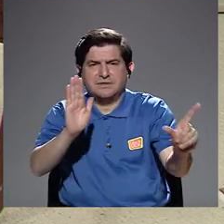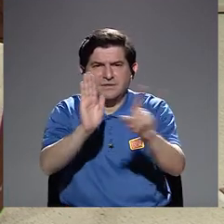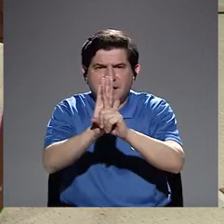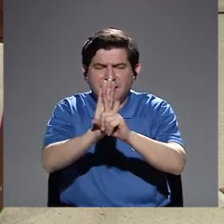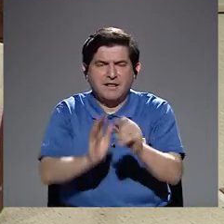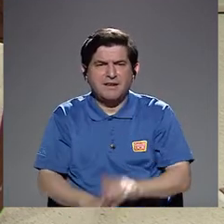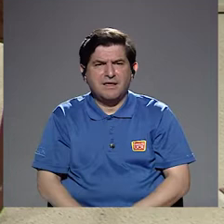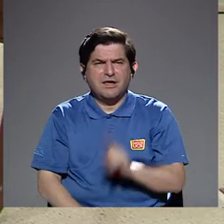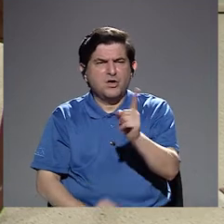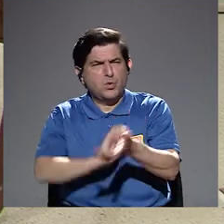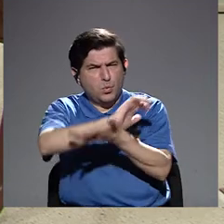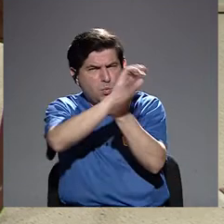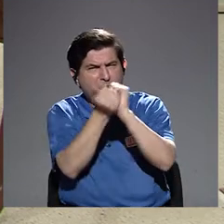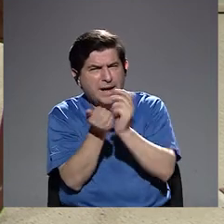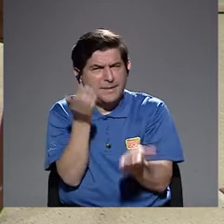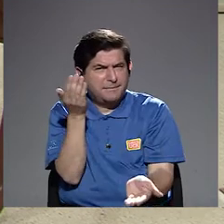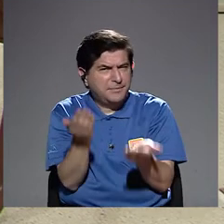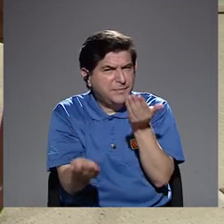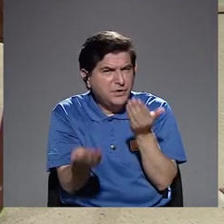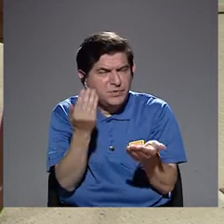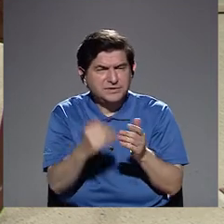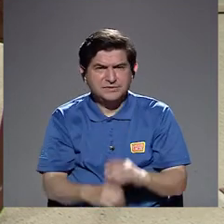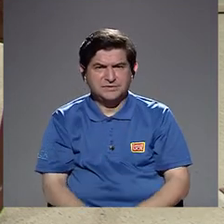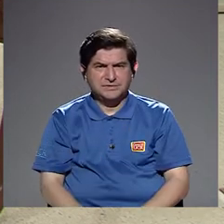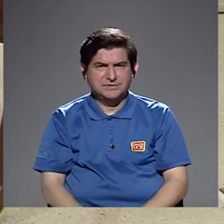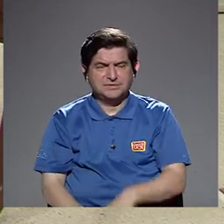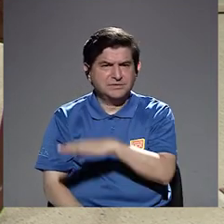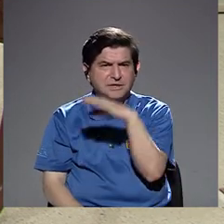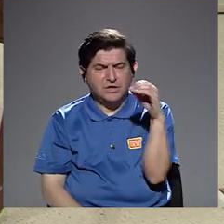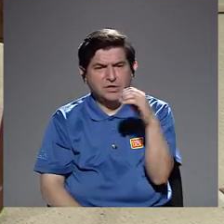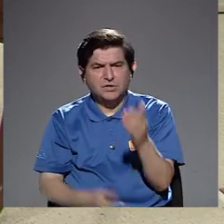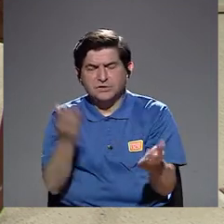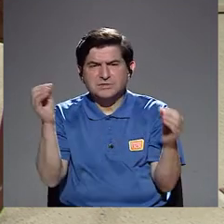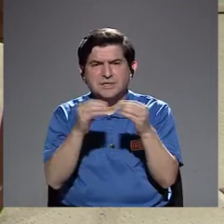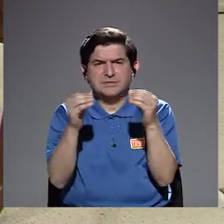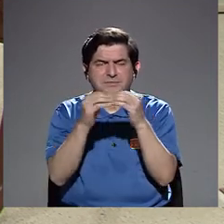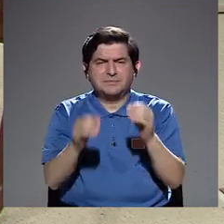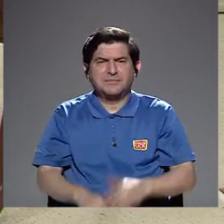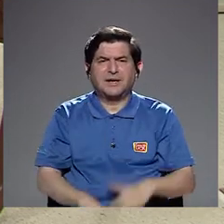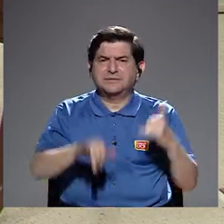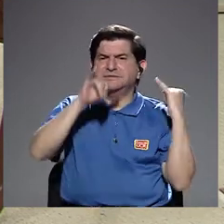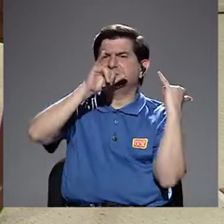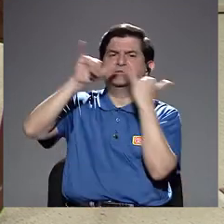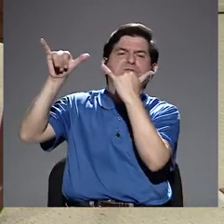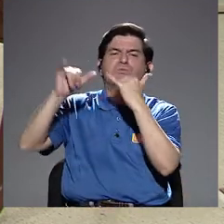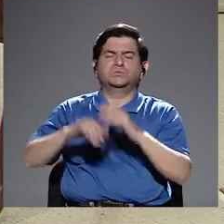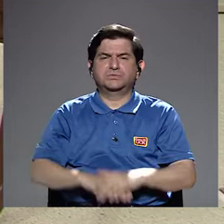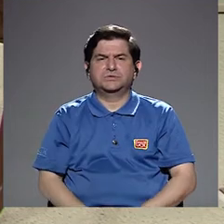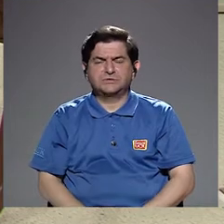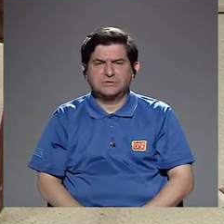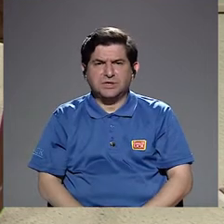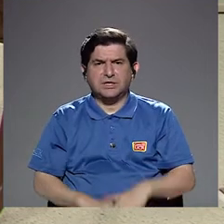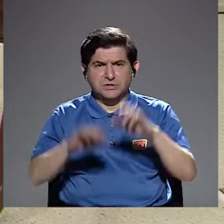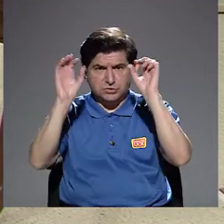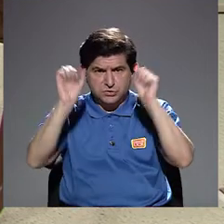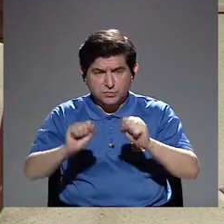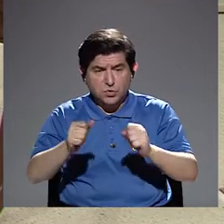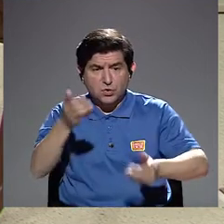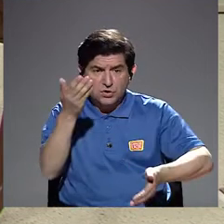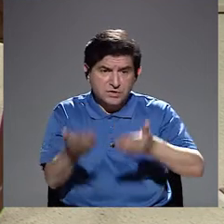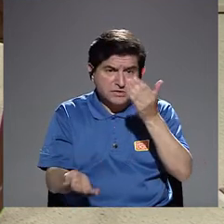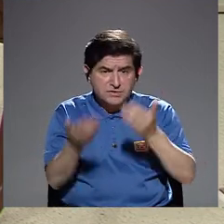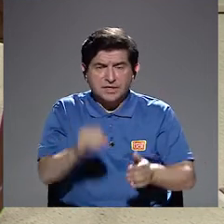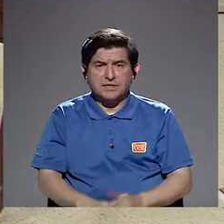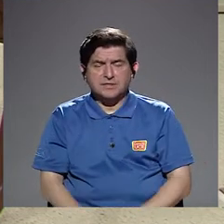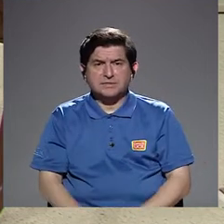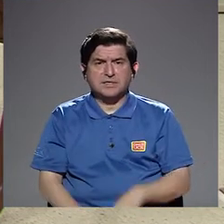notado como algún cambio? ¿O se han notado, bueno, más denuncias? ¿O se han podido rescatar, tal vez,